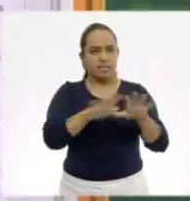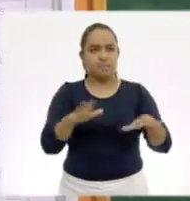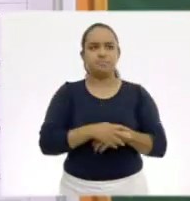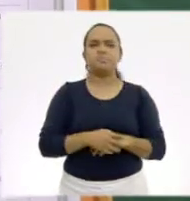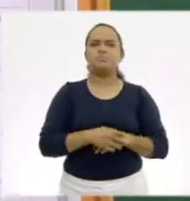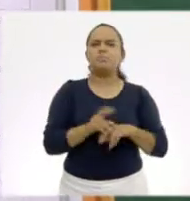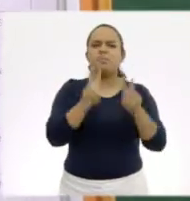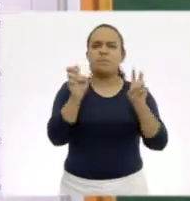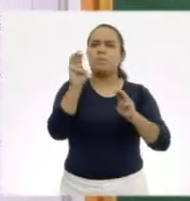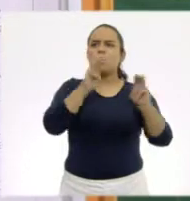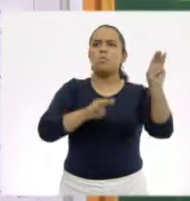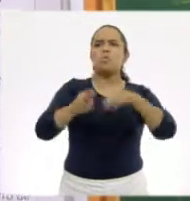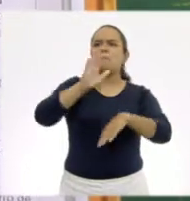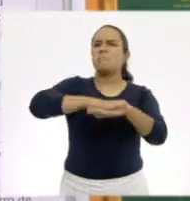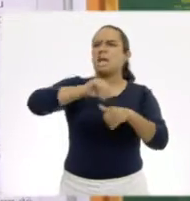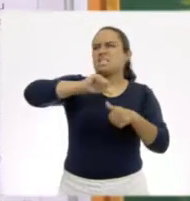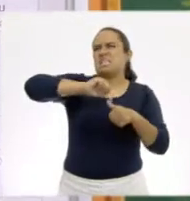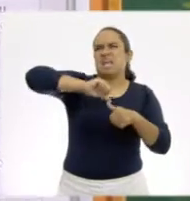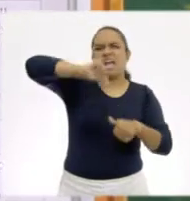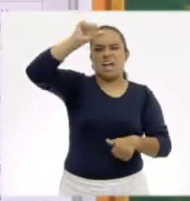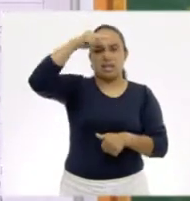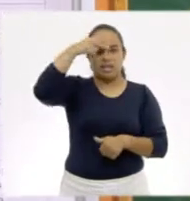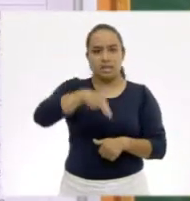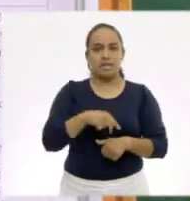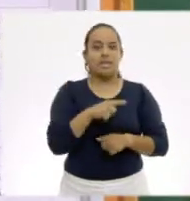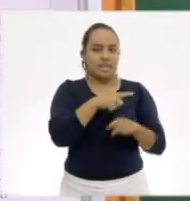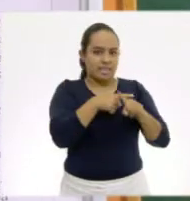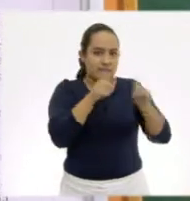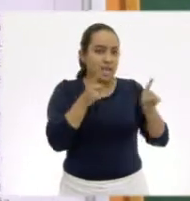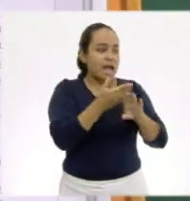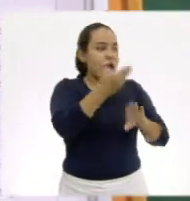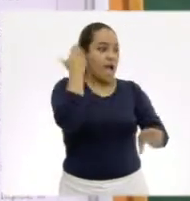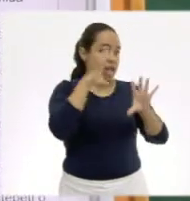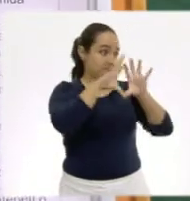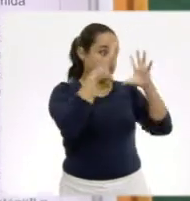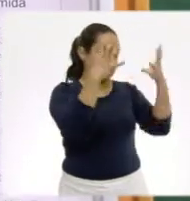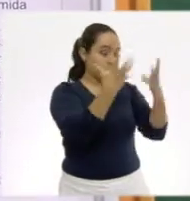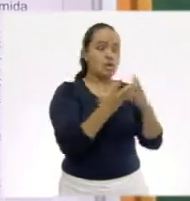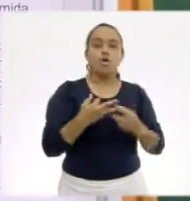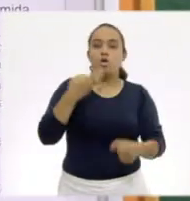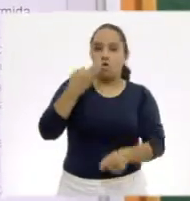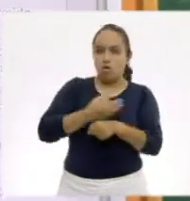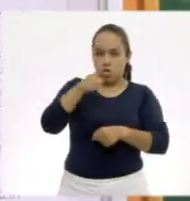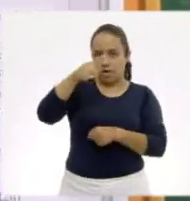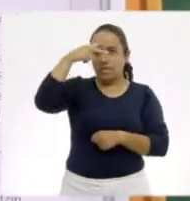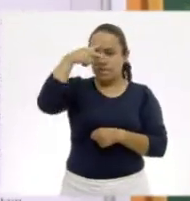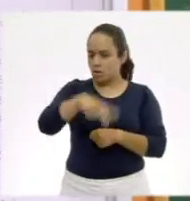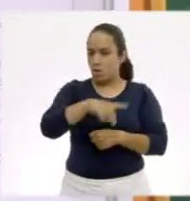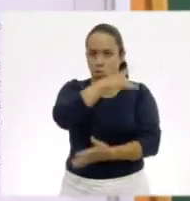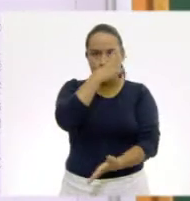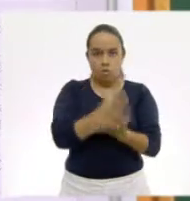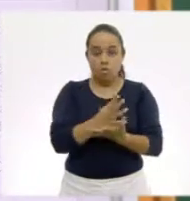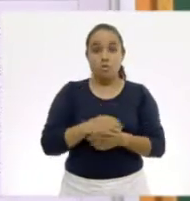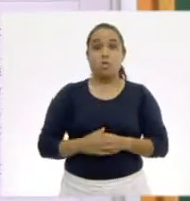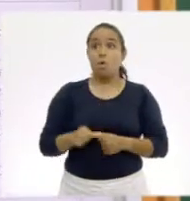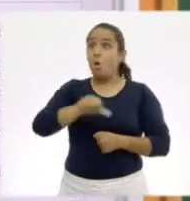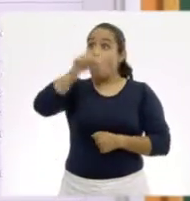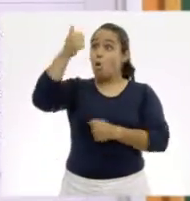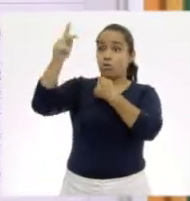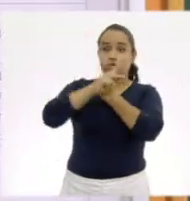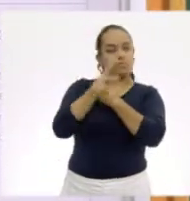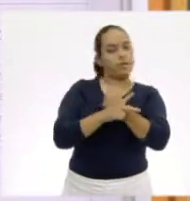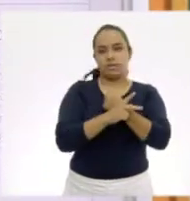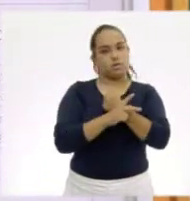Montañas más altas de México. Es diferente. Es Las otras son del mundo y estas son de México. Exacto. Entonces aquí no va a haber de otros países.